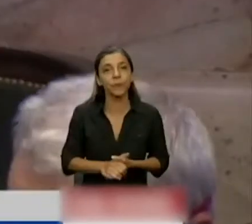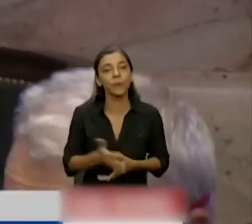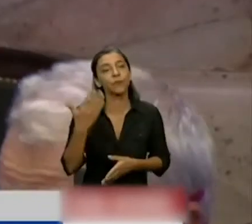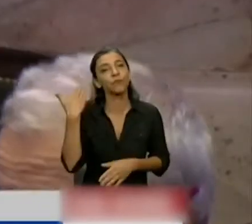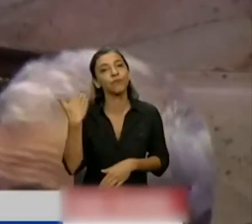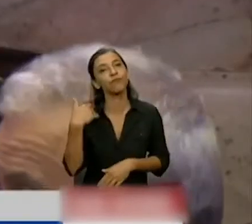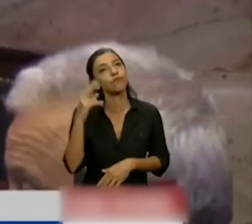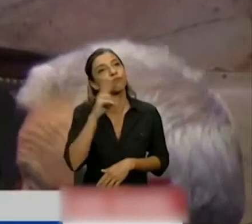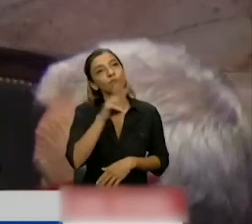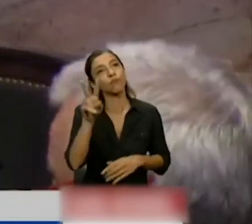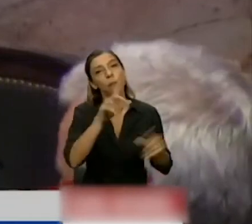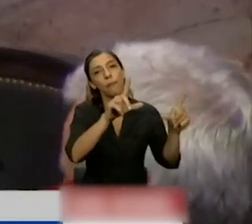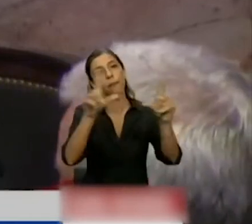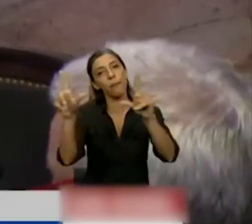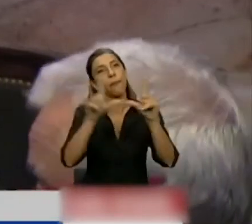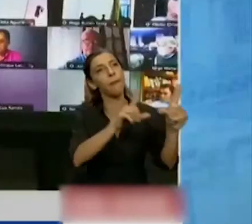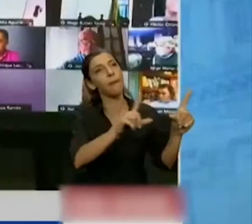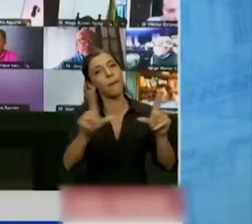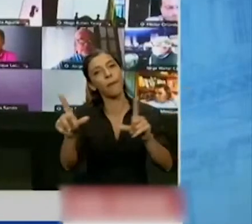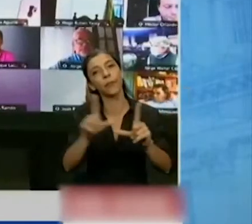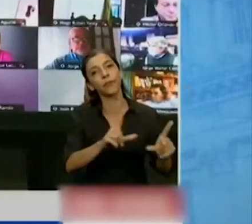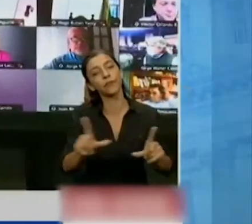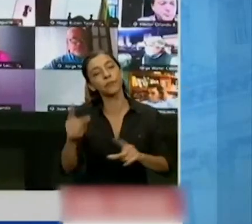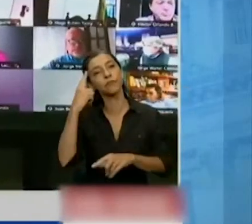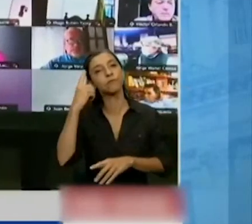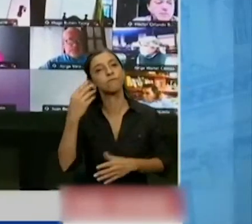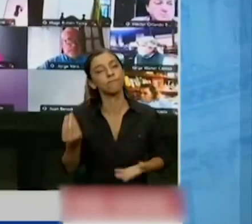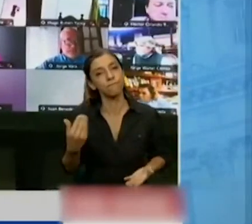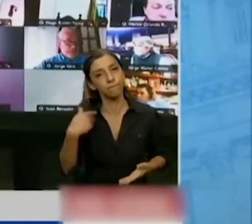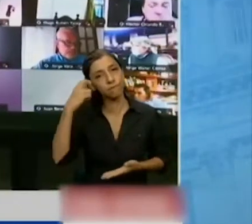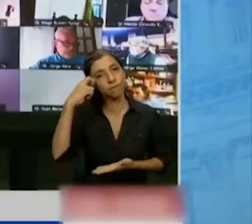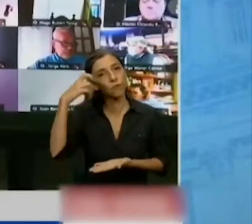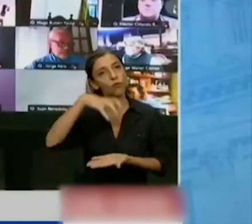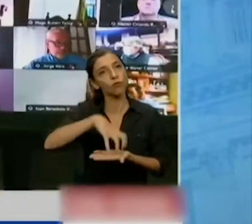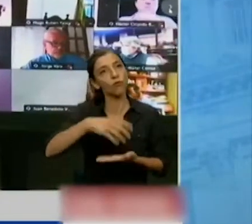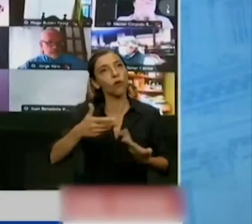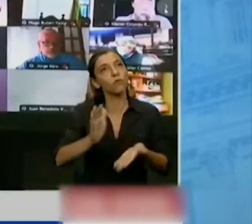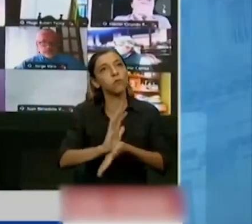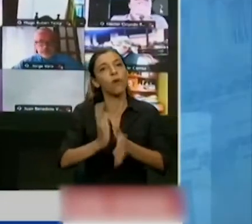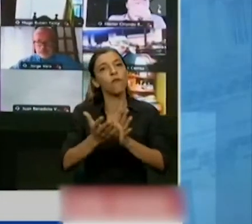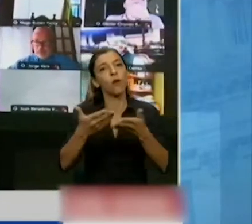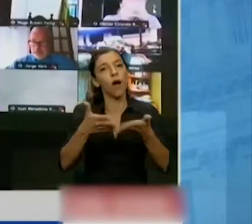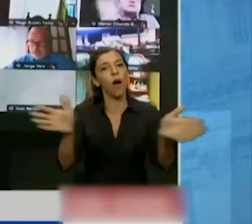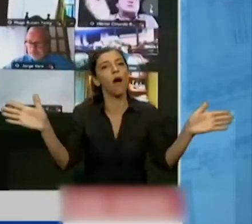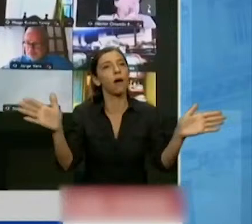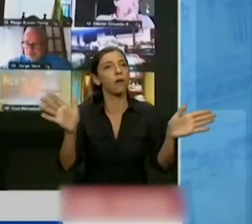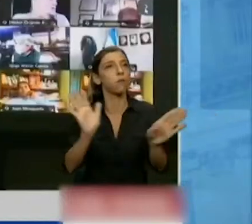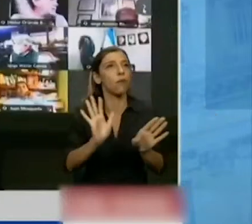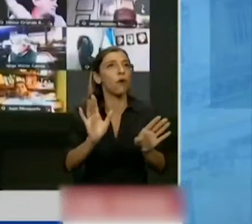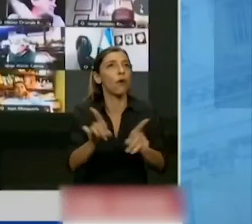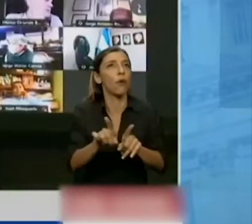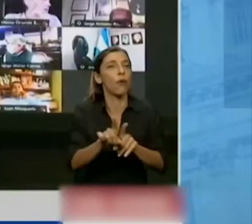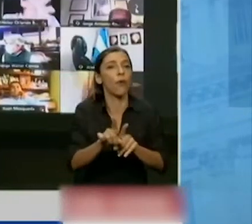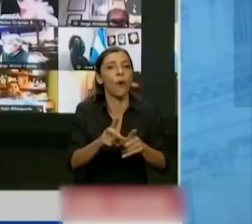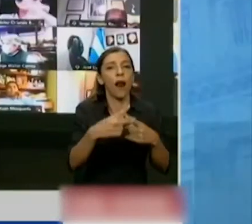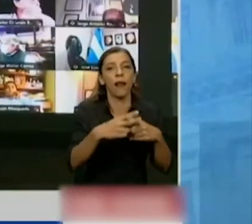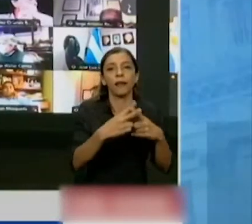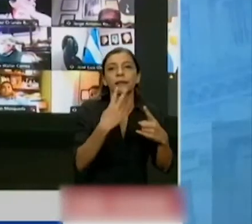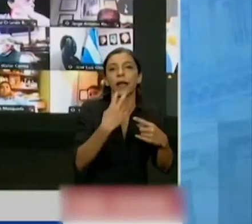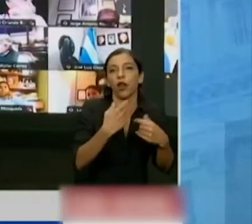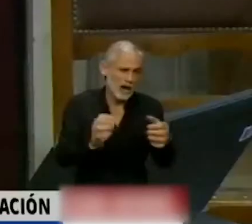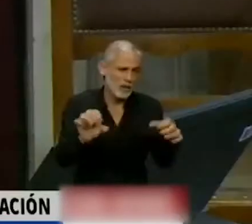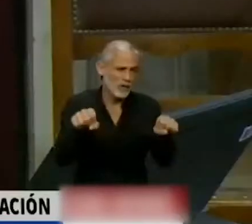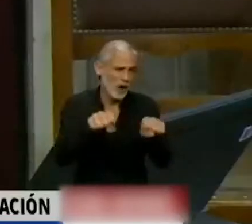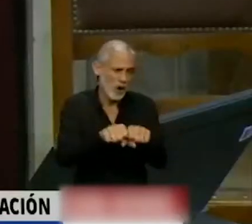a la policía de la ciudad deberá ser consensuada entre la Casa Rosada y la Jefatura Portenia en un plazo de 60